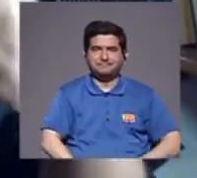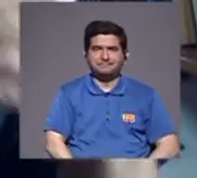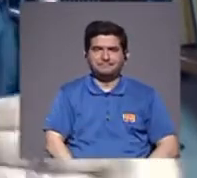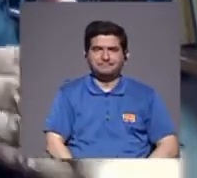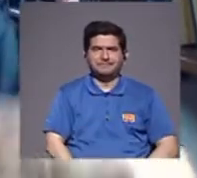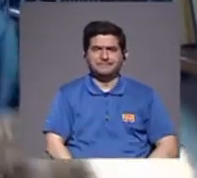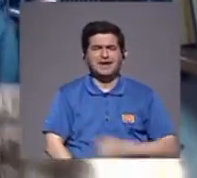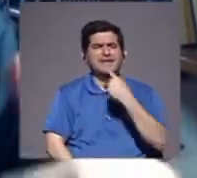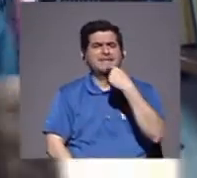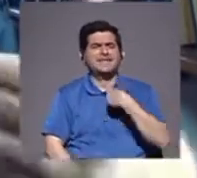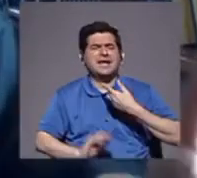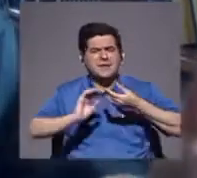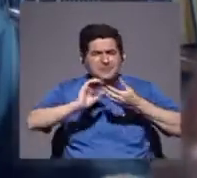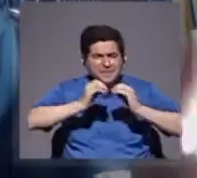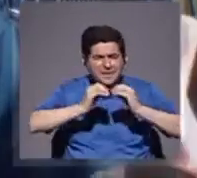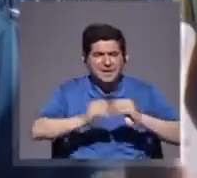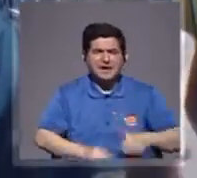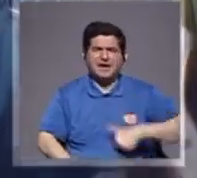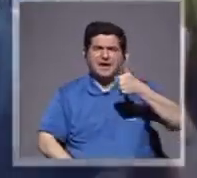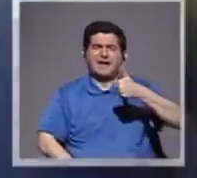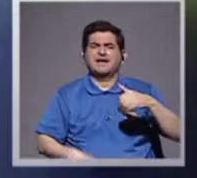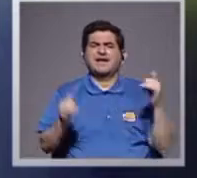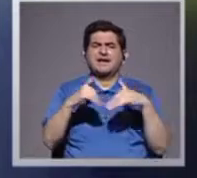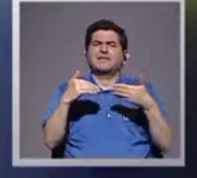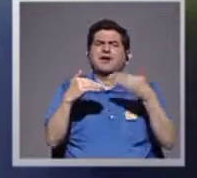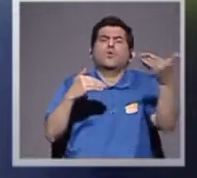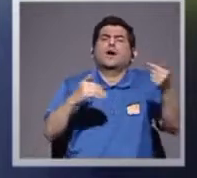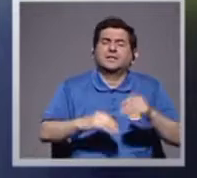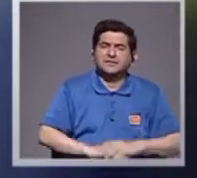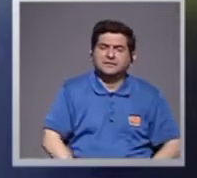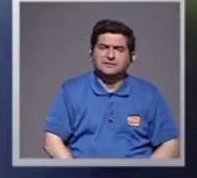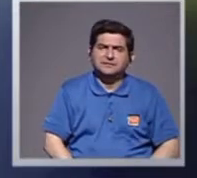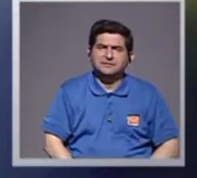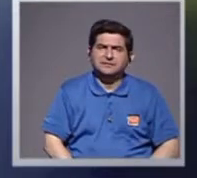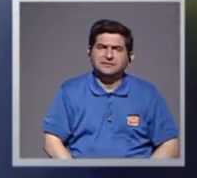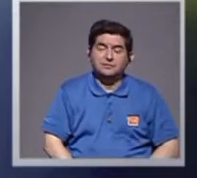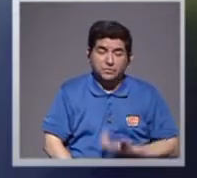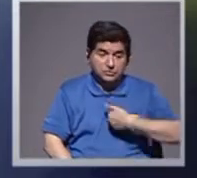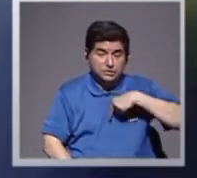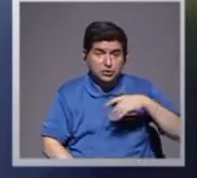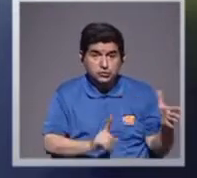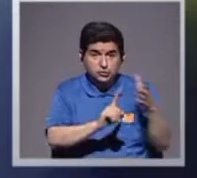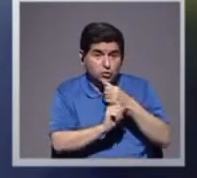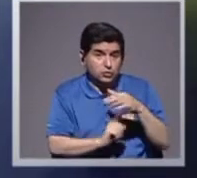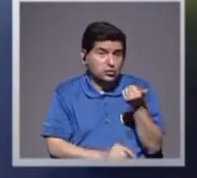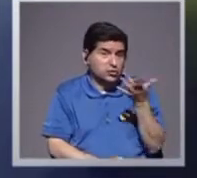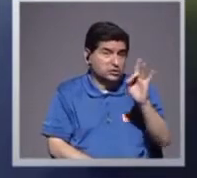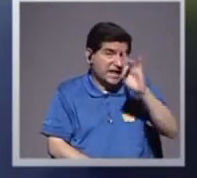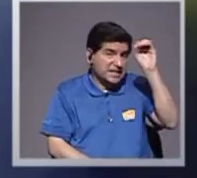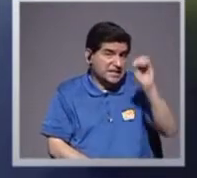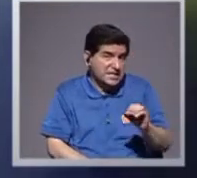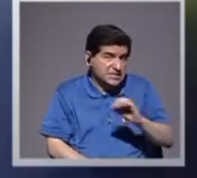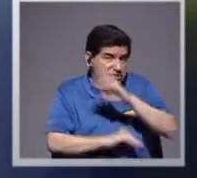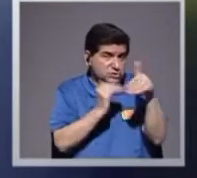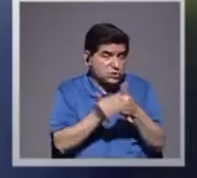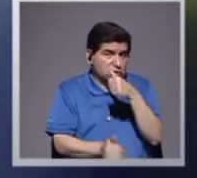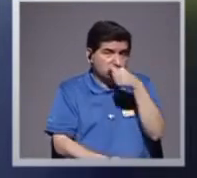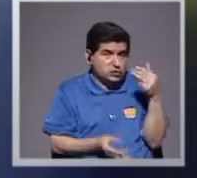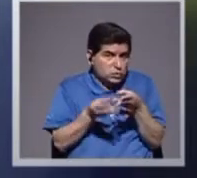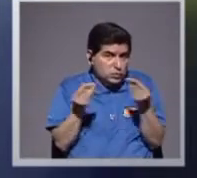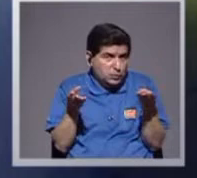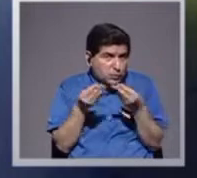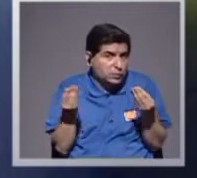que me den la métrica, en qué momento ganamos esta guerra, que me digan, cuando capturemos el 18% de toda la droga